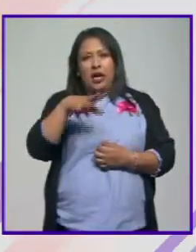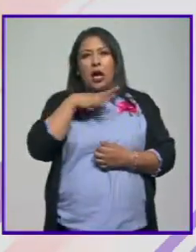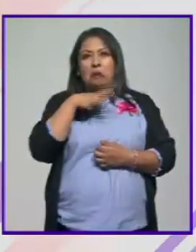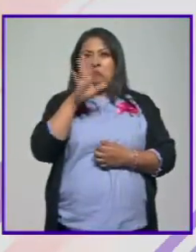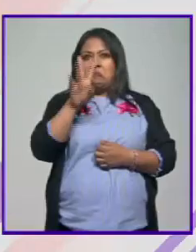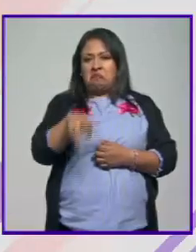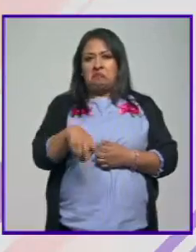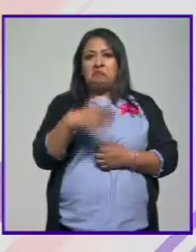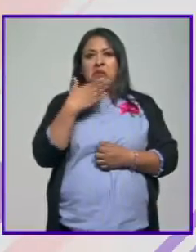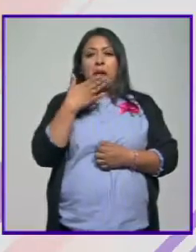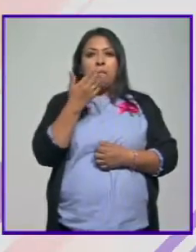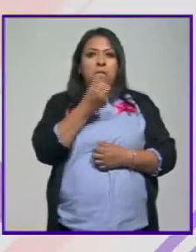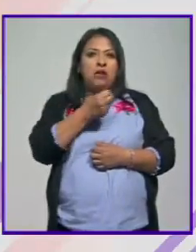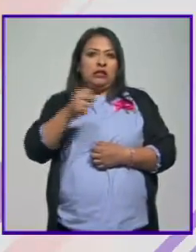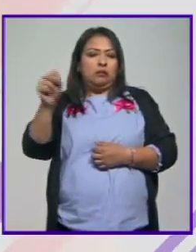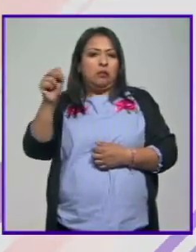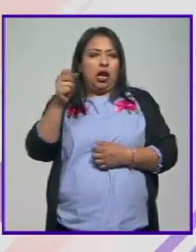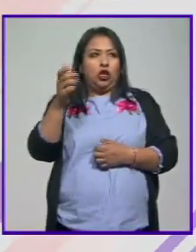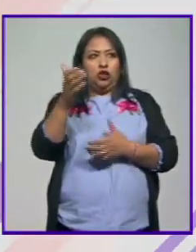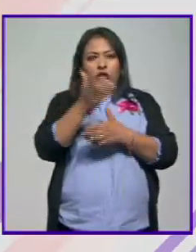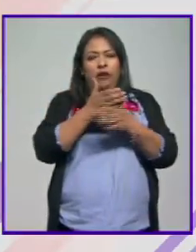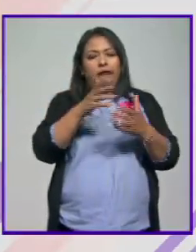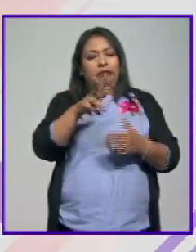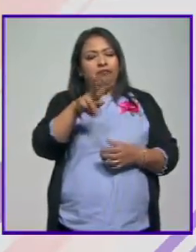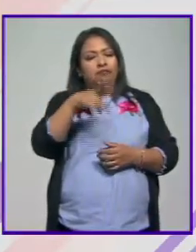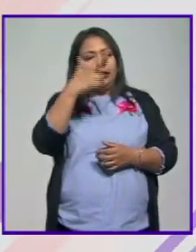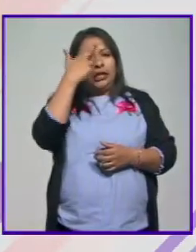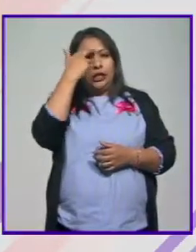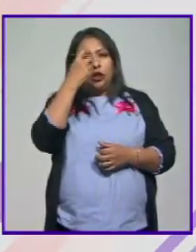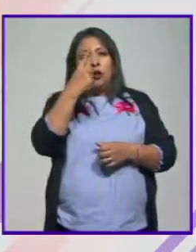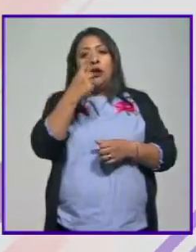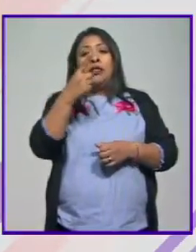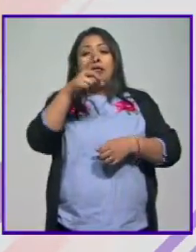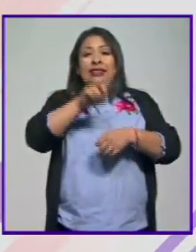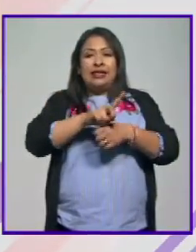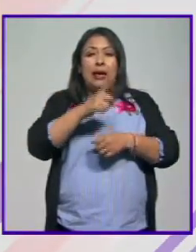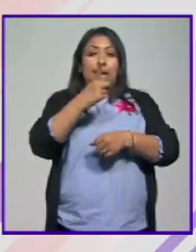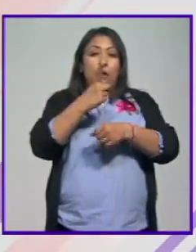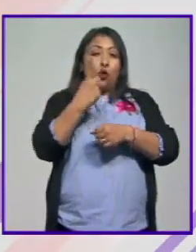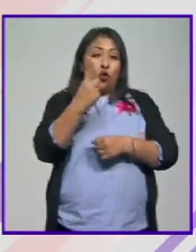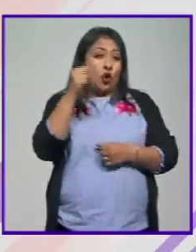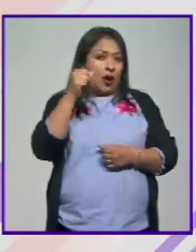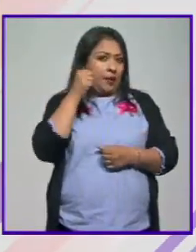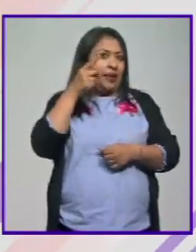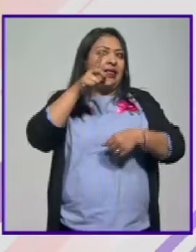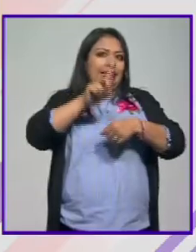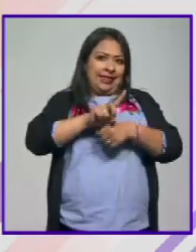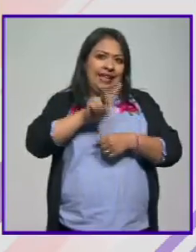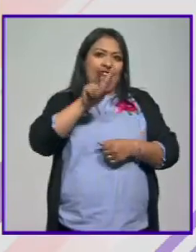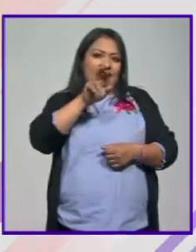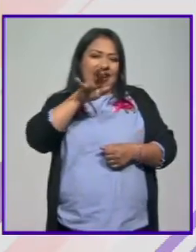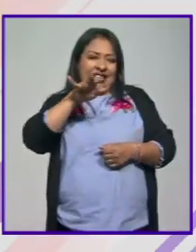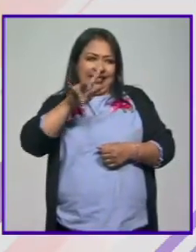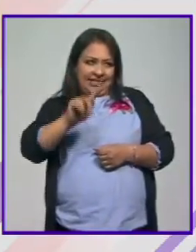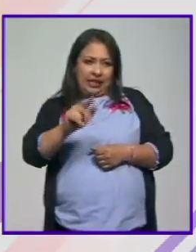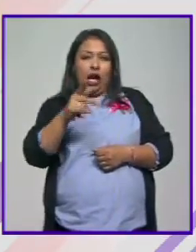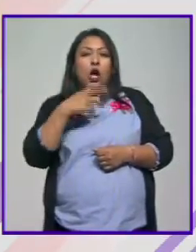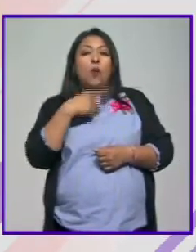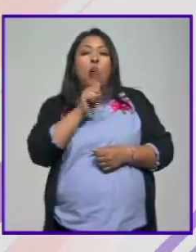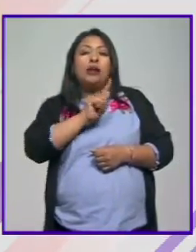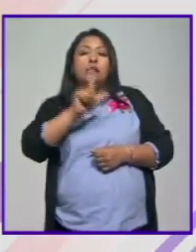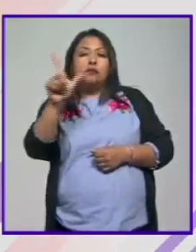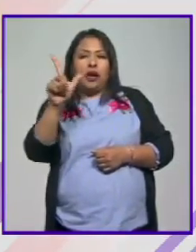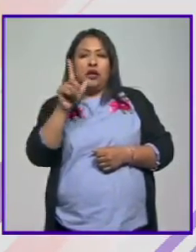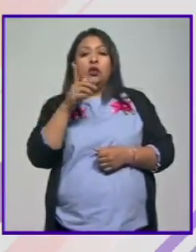muy buenos baristas obviamente estamos de acuerdo con esto el primero de abril es Día del Barista por cierto pero traemos a un